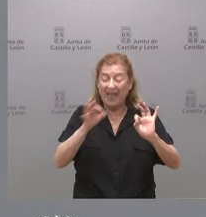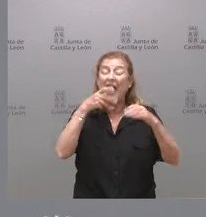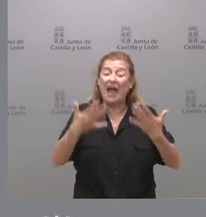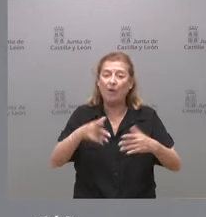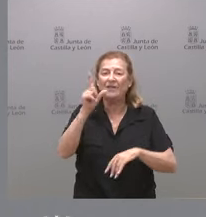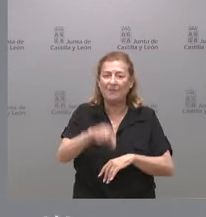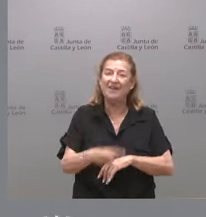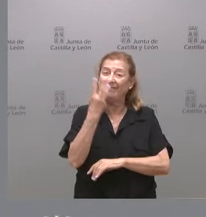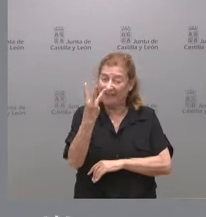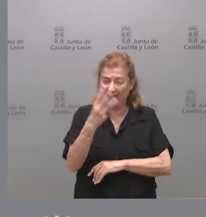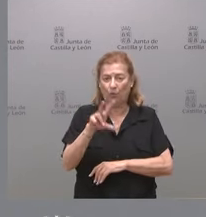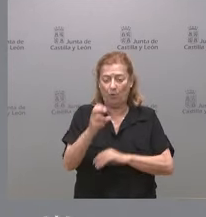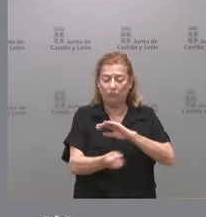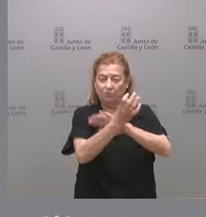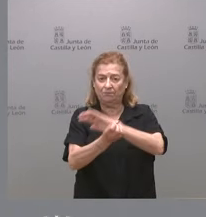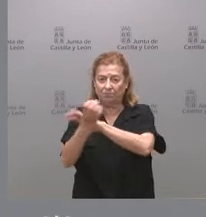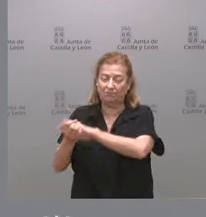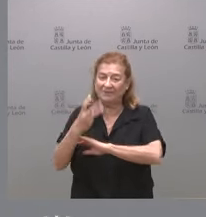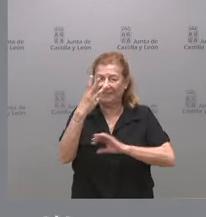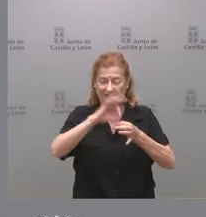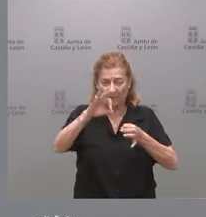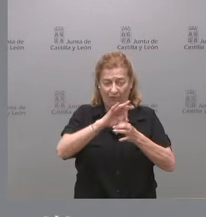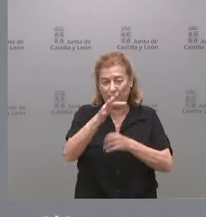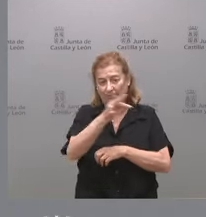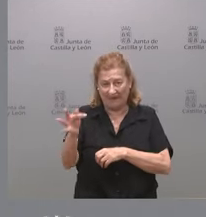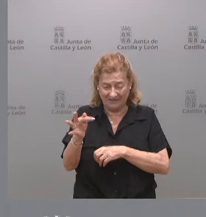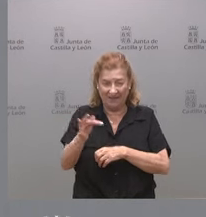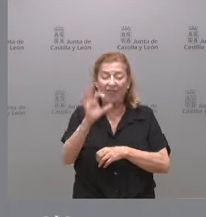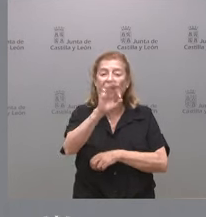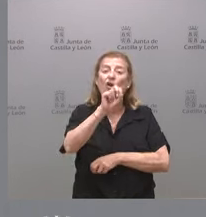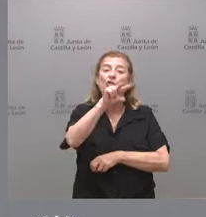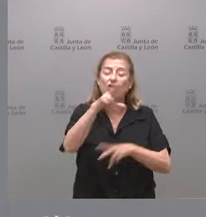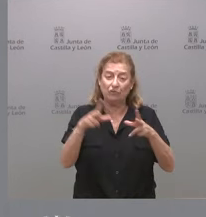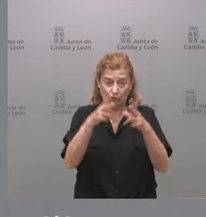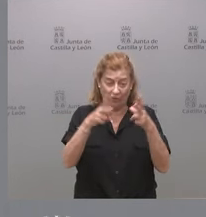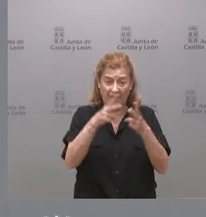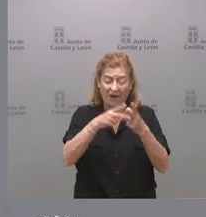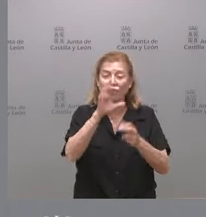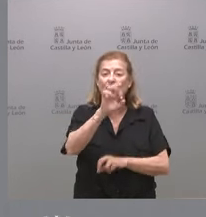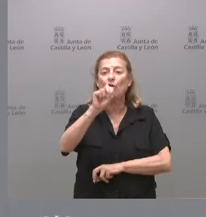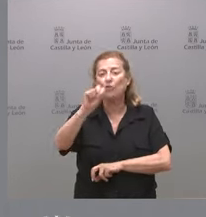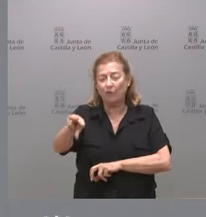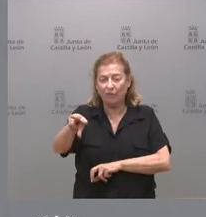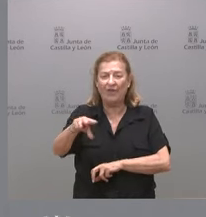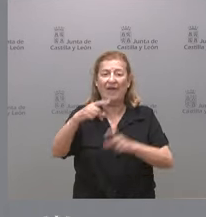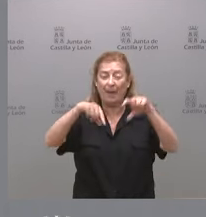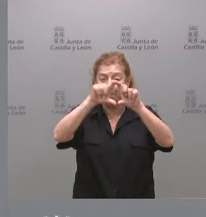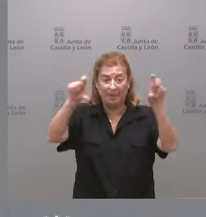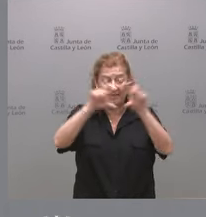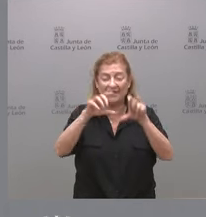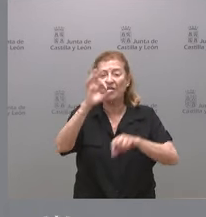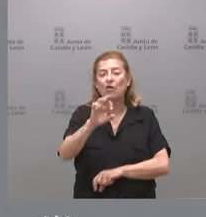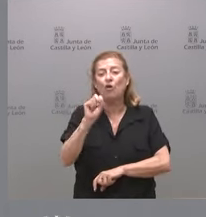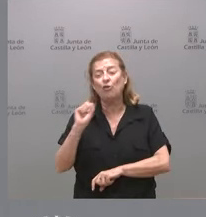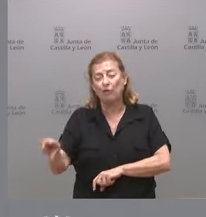tres nuevos servicios más, el 012 social, el 012 empresas y el